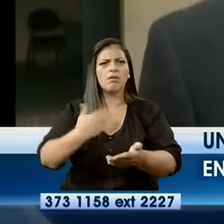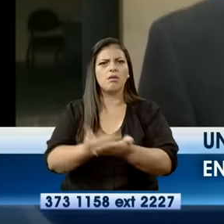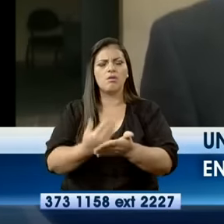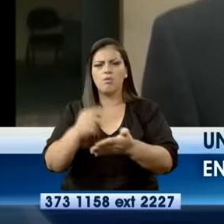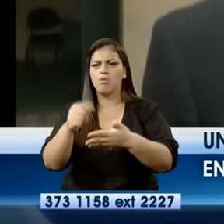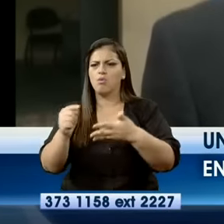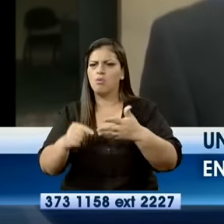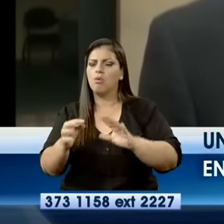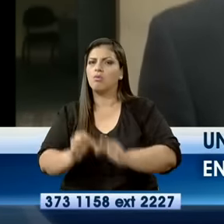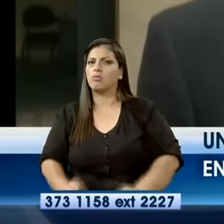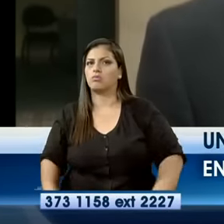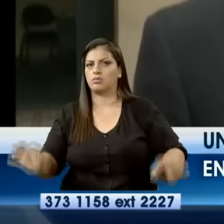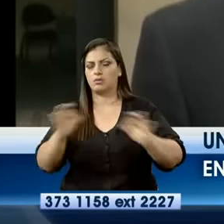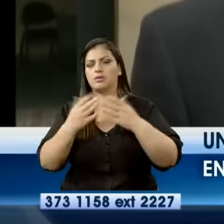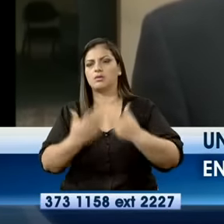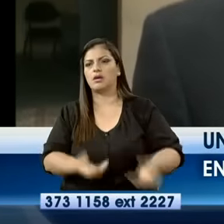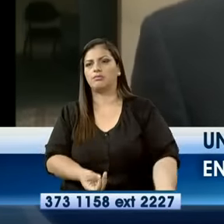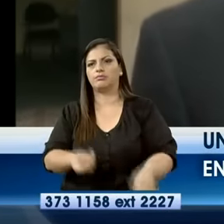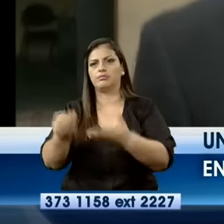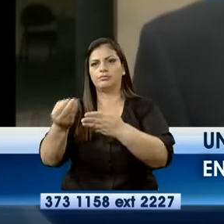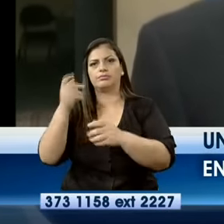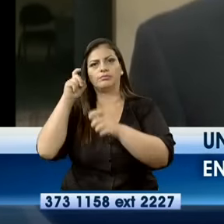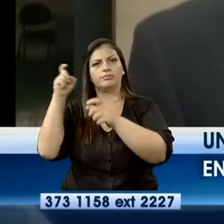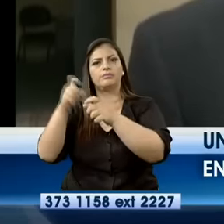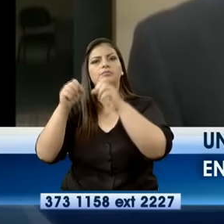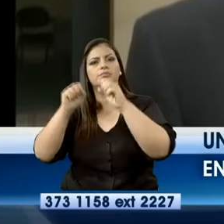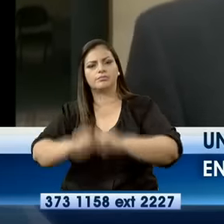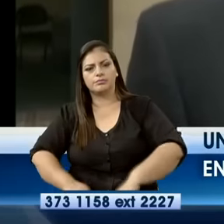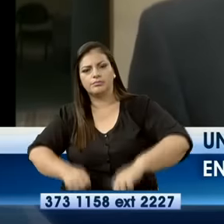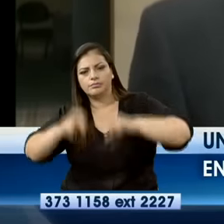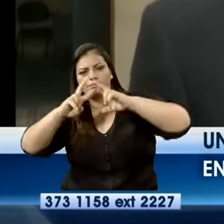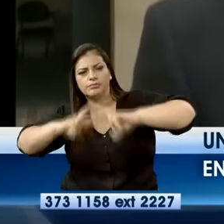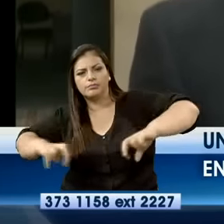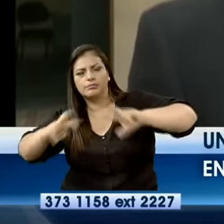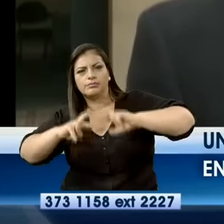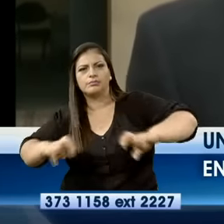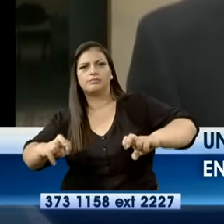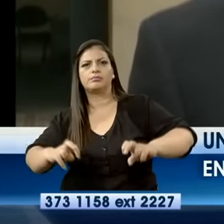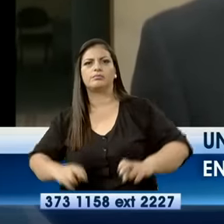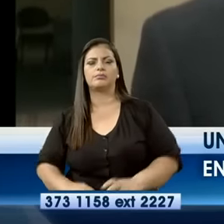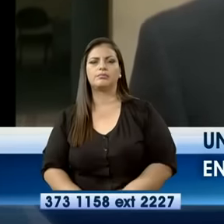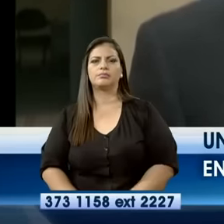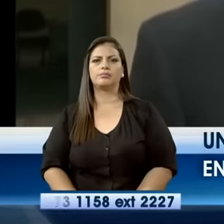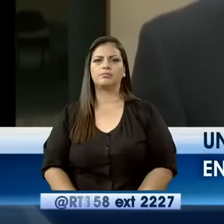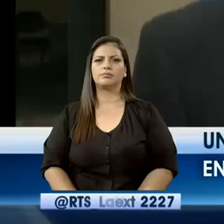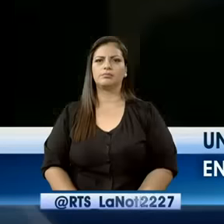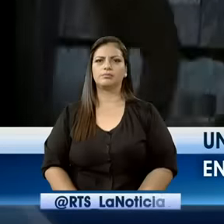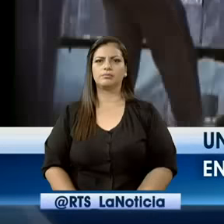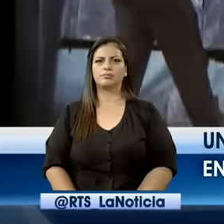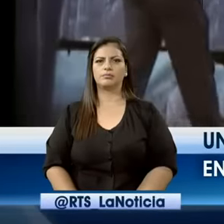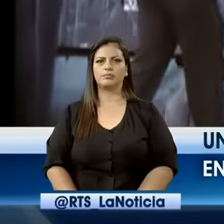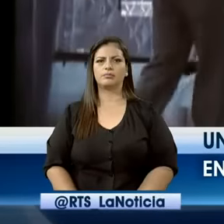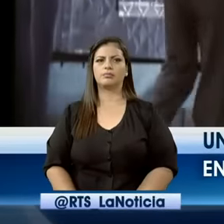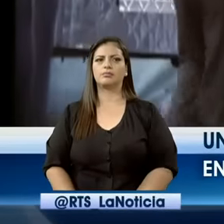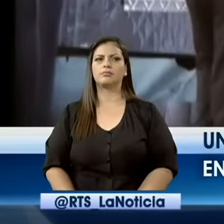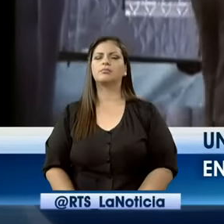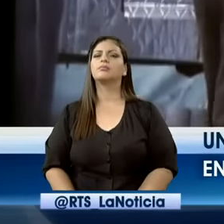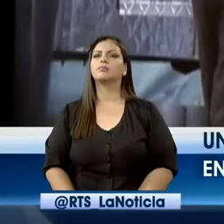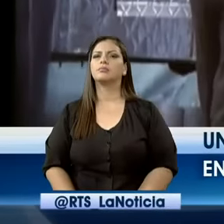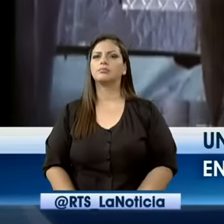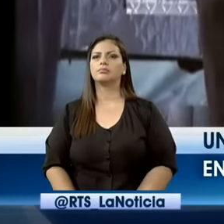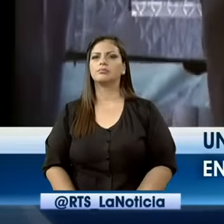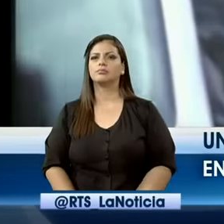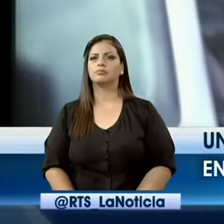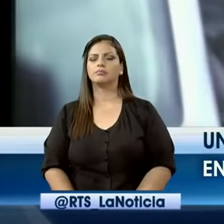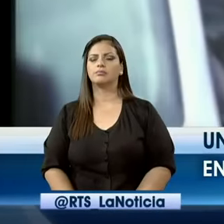para pedir en este caso una boleta de investigación de una o dos personas que podrían estar vinculadas a este asesinato. Las primeras indagaciones